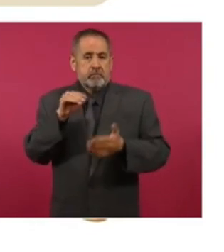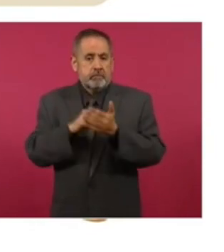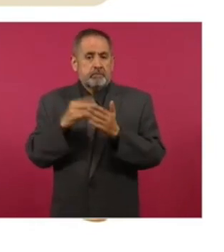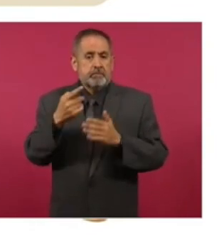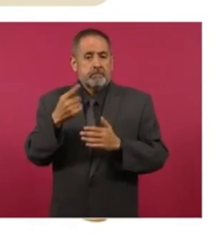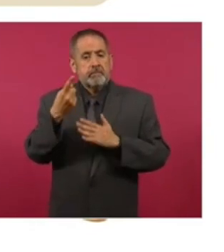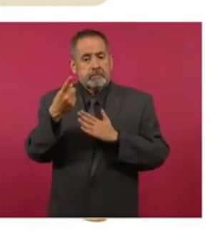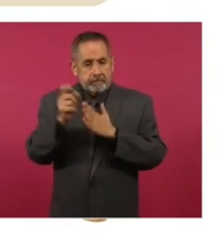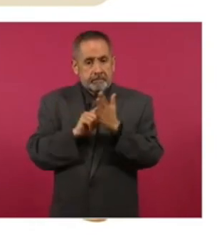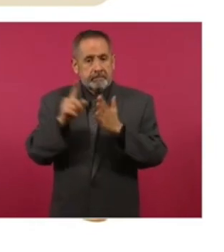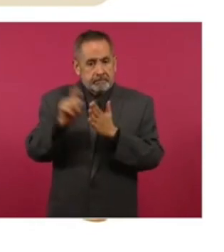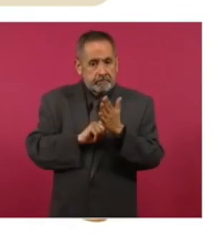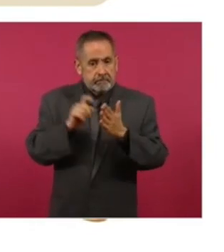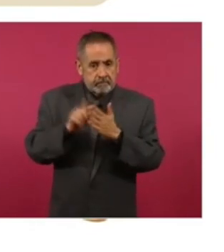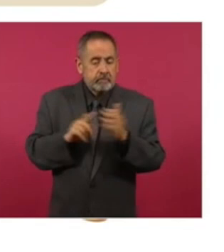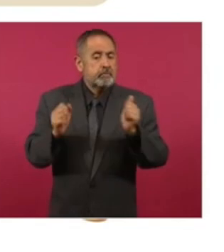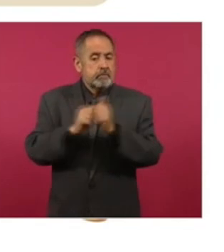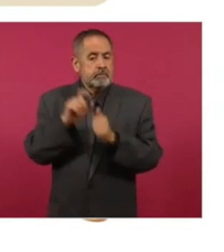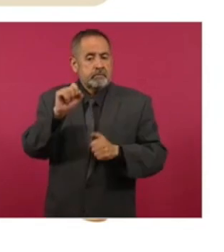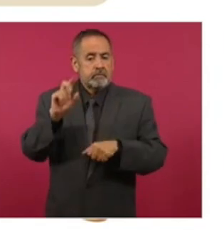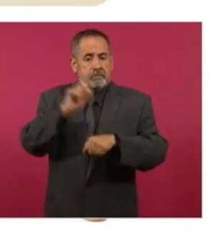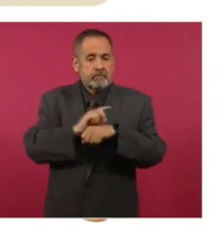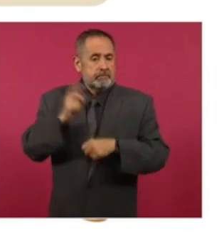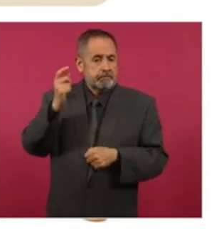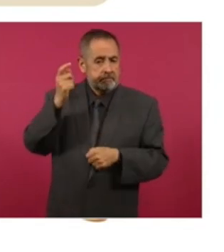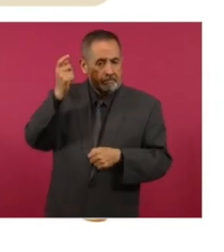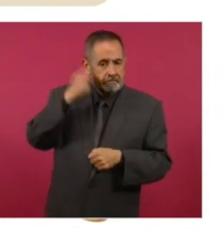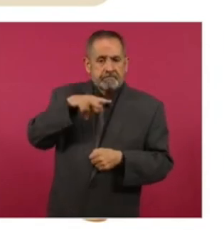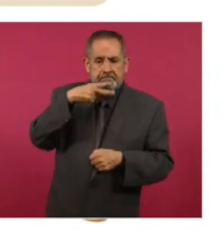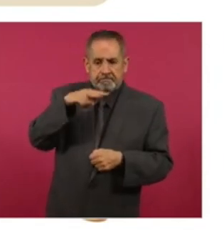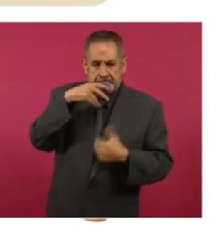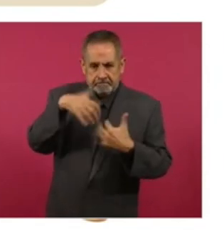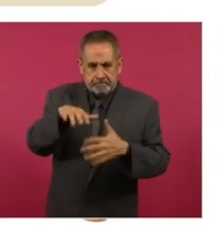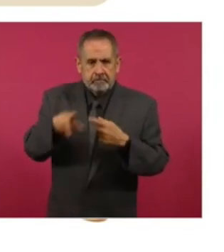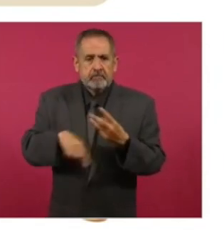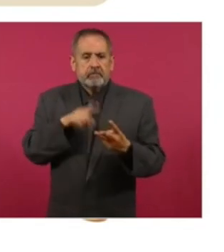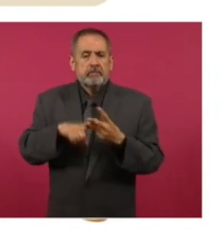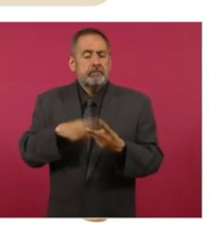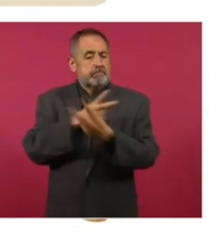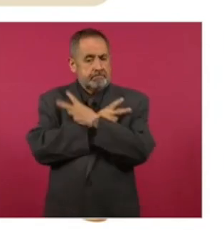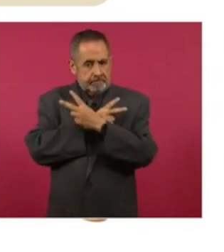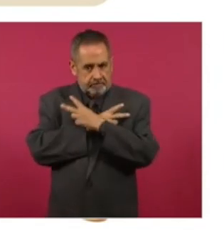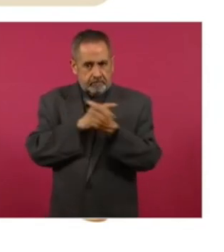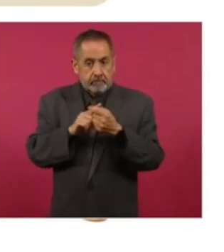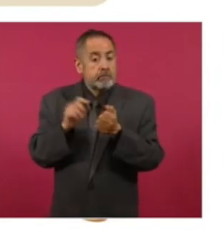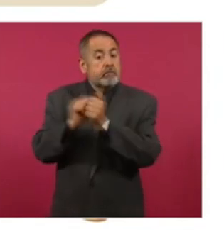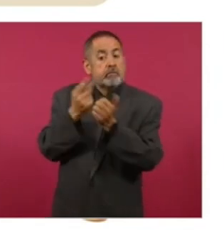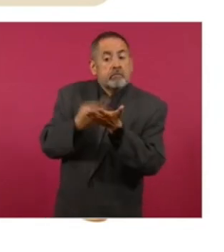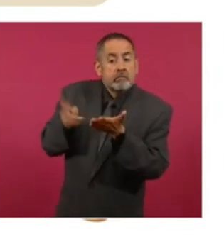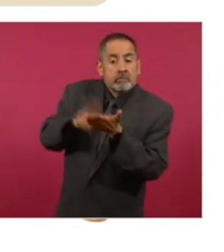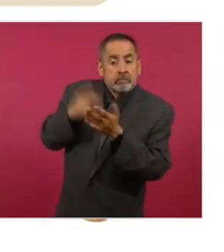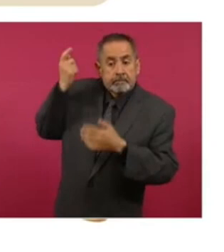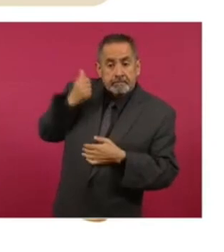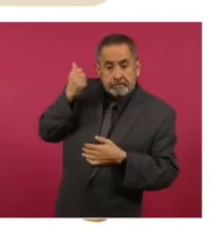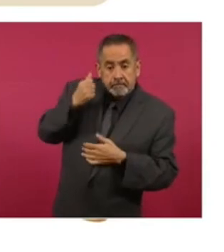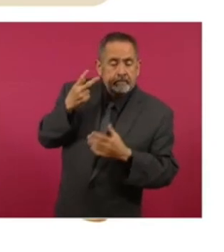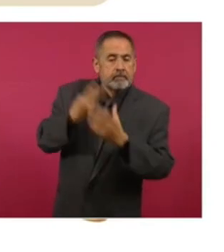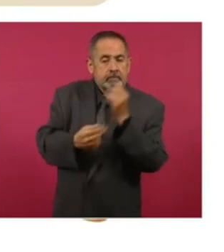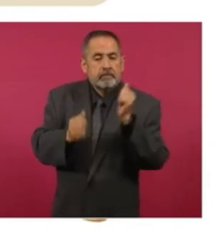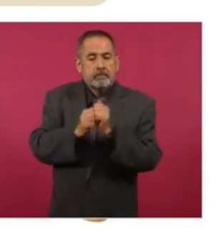pesos mensuales netos, 20 días de aguinaldo, vacaciones, no se pierde la jubilación del IMSS y son en los turnos